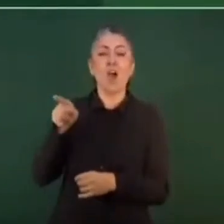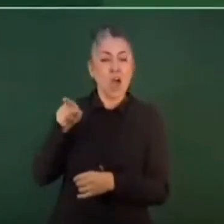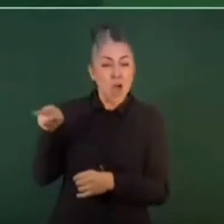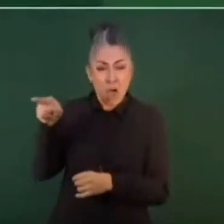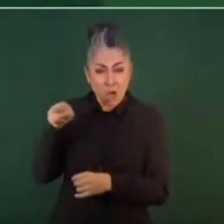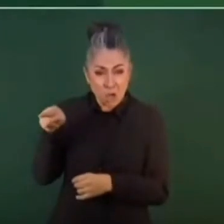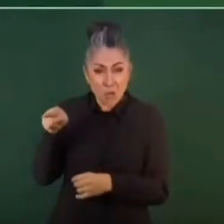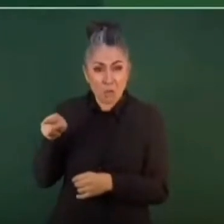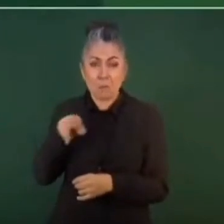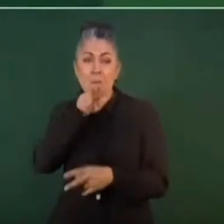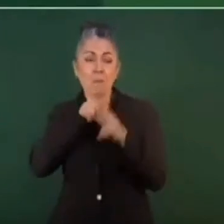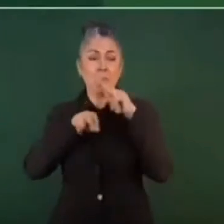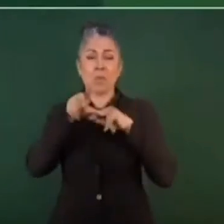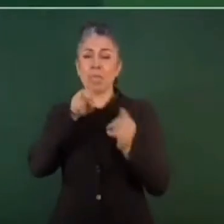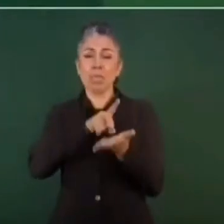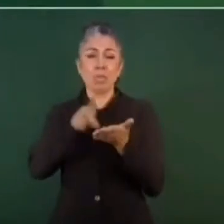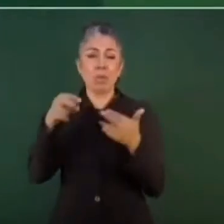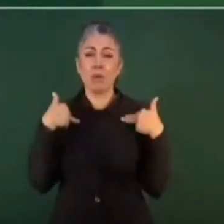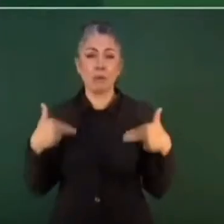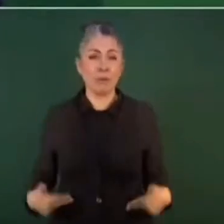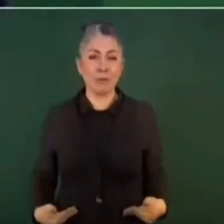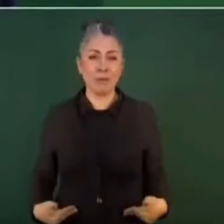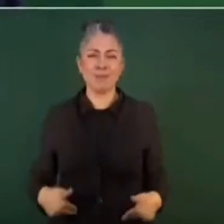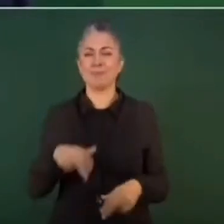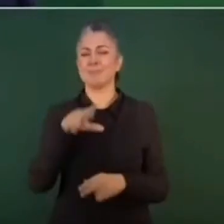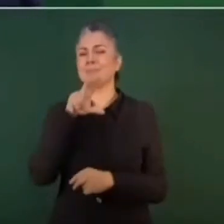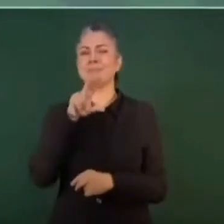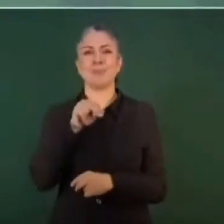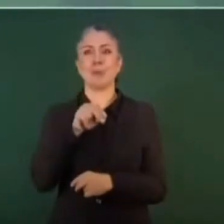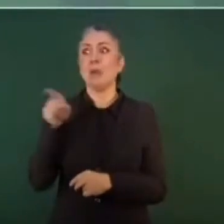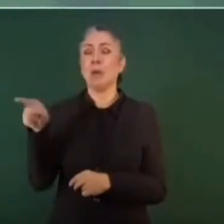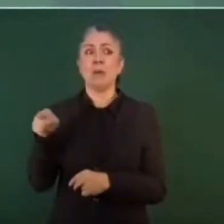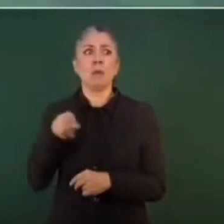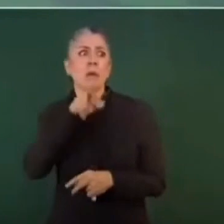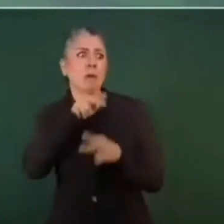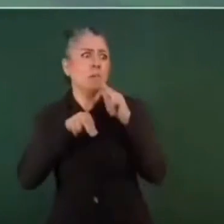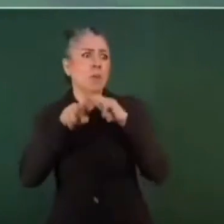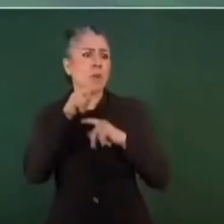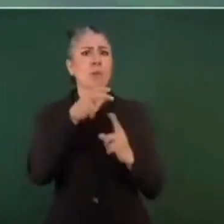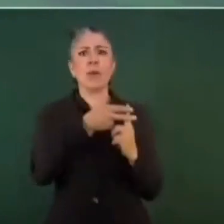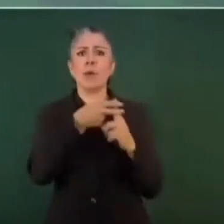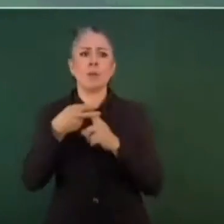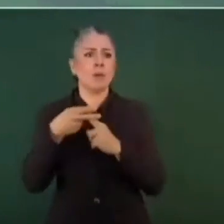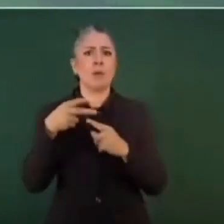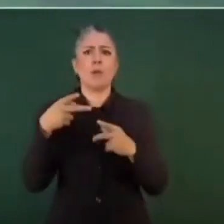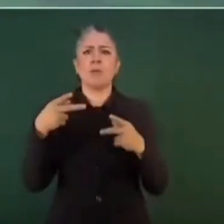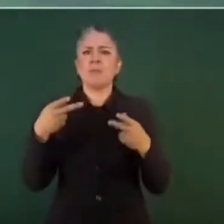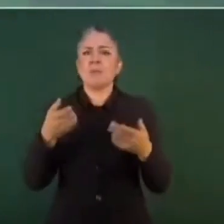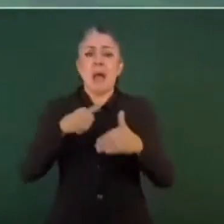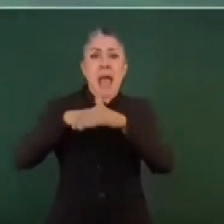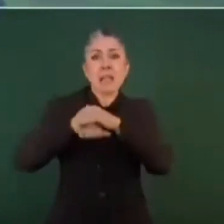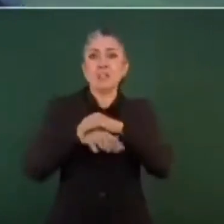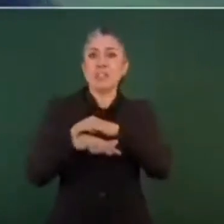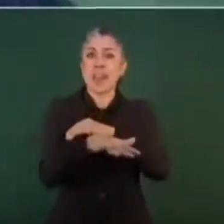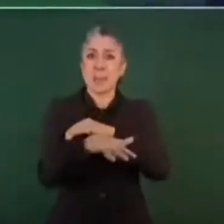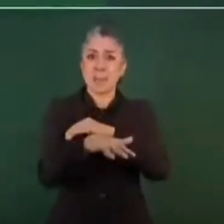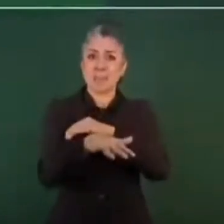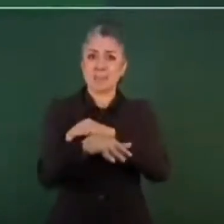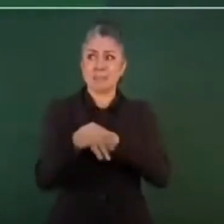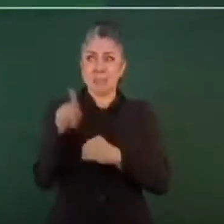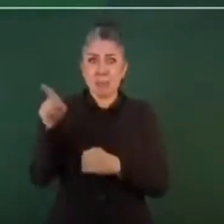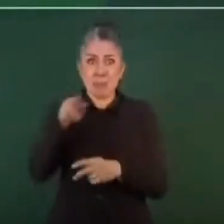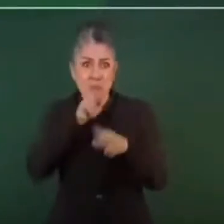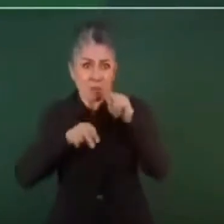derechos humanos no es que les preocupen los desaparecidos de Ayotzinapa todos estos